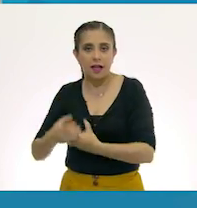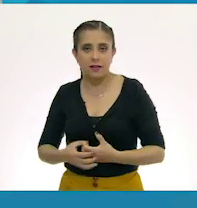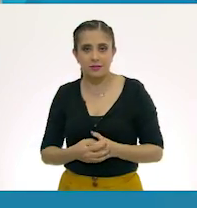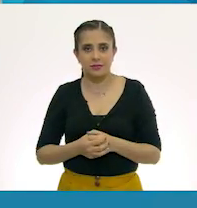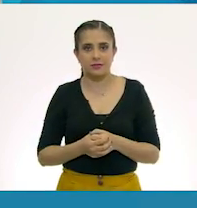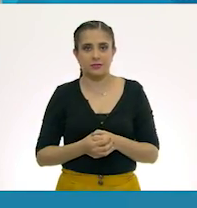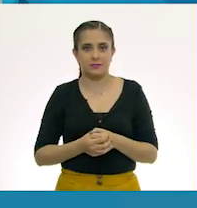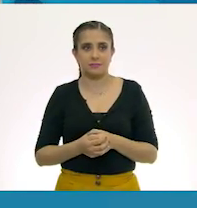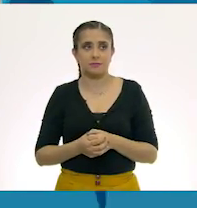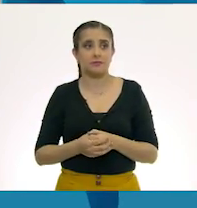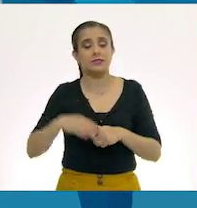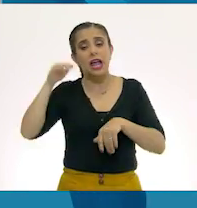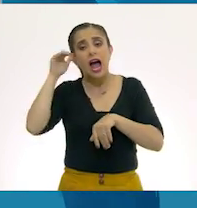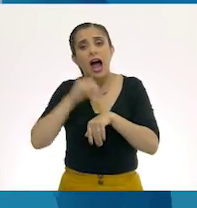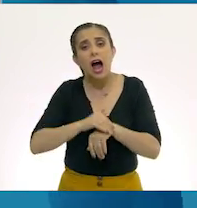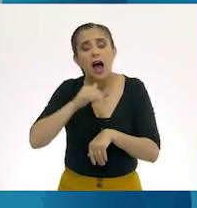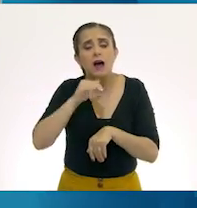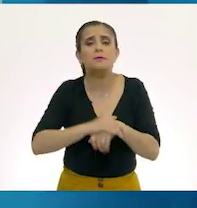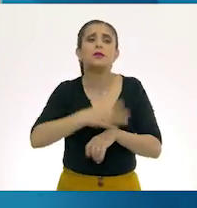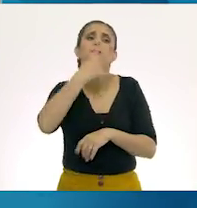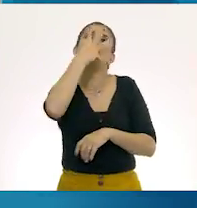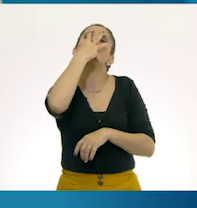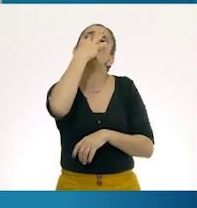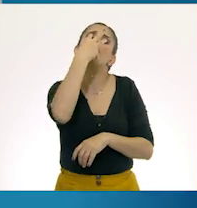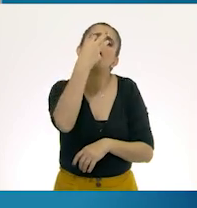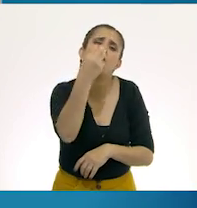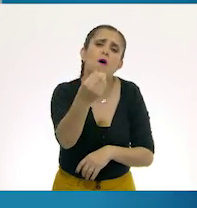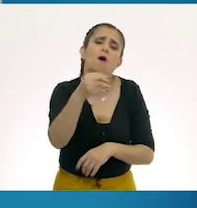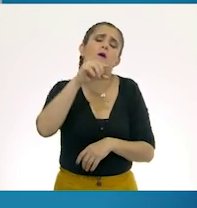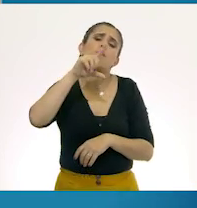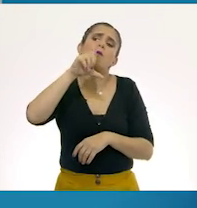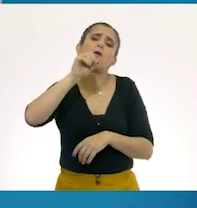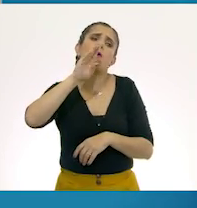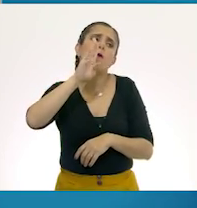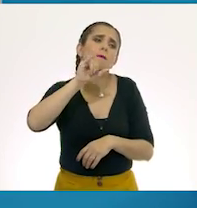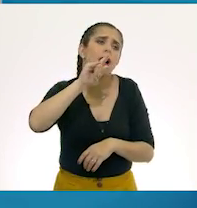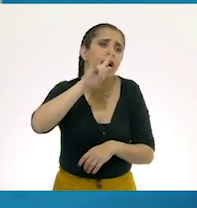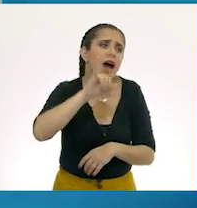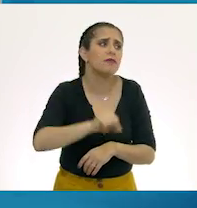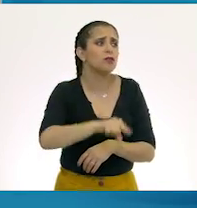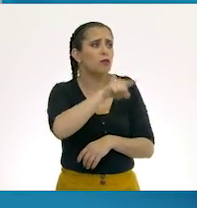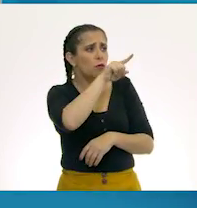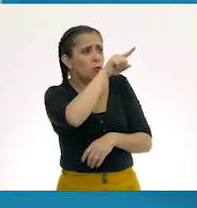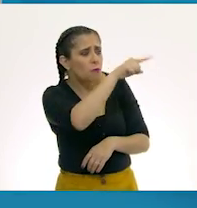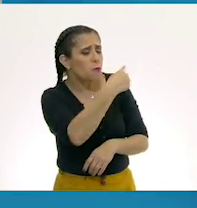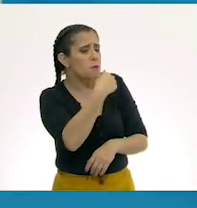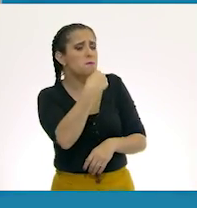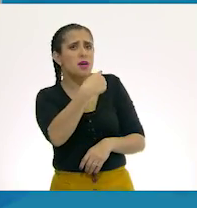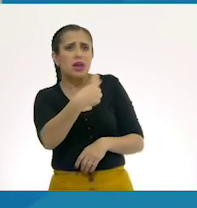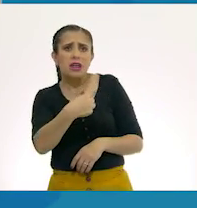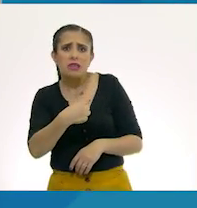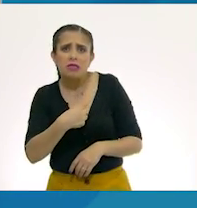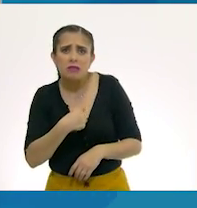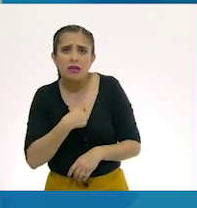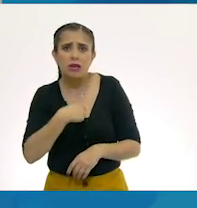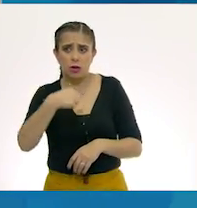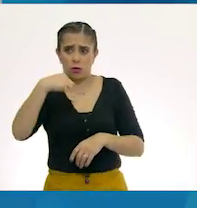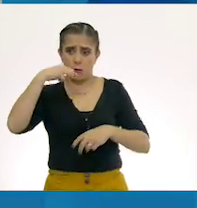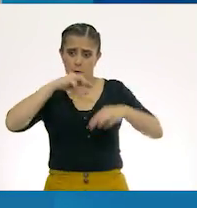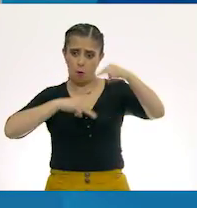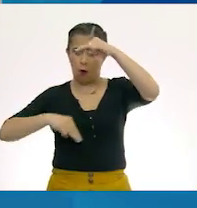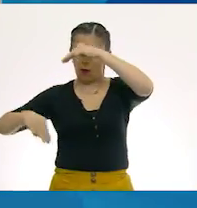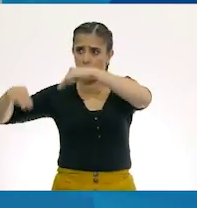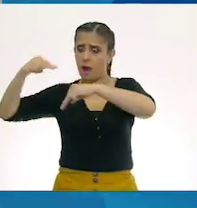Amigo lobo lo batiz, no dijiste que si bajaba